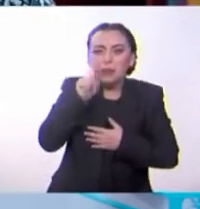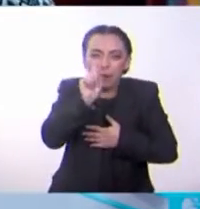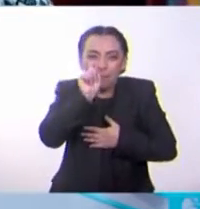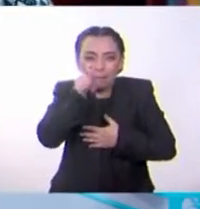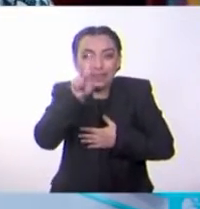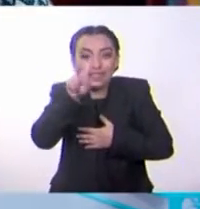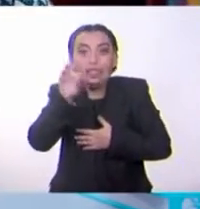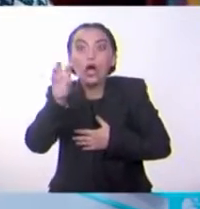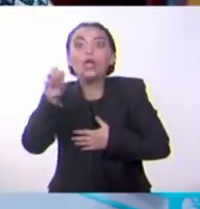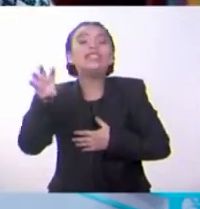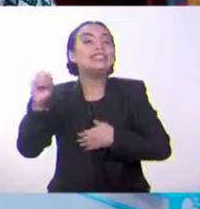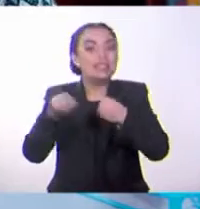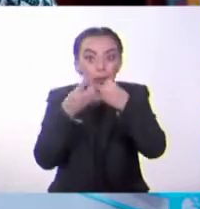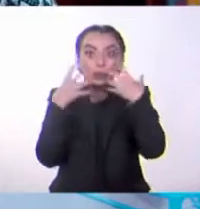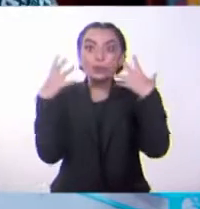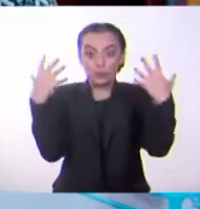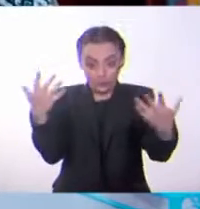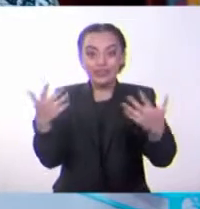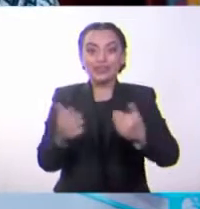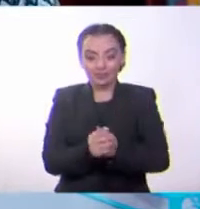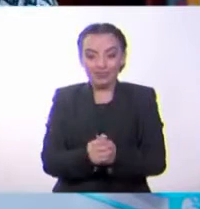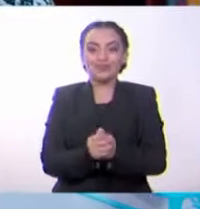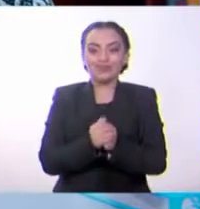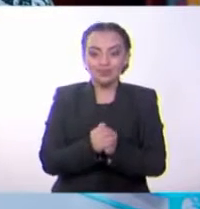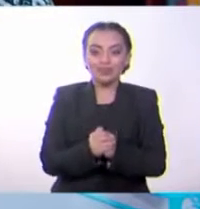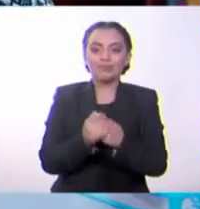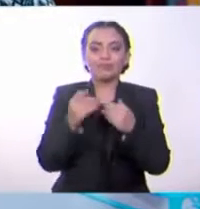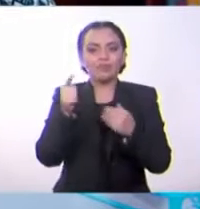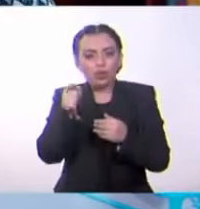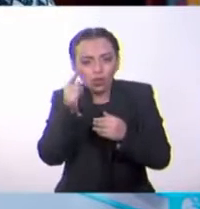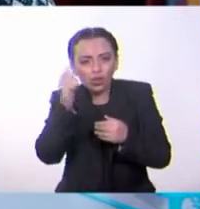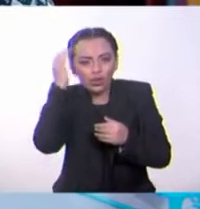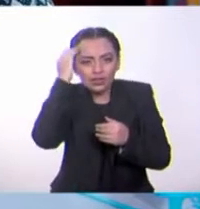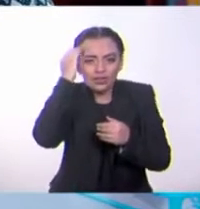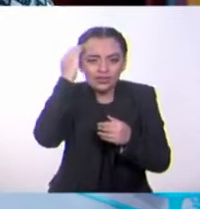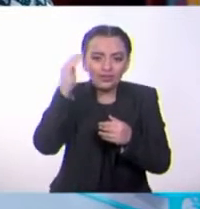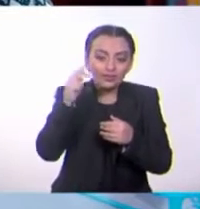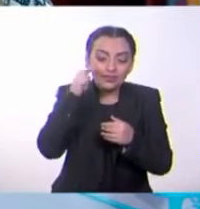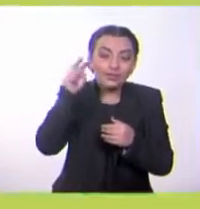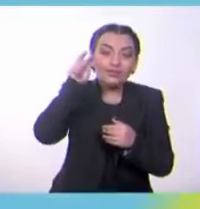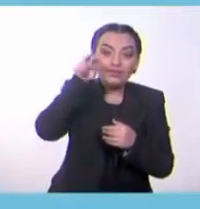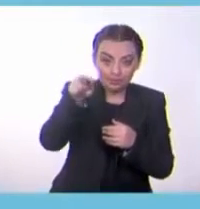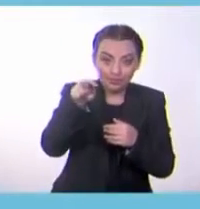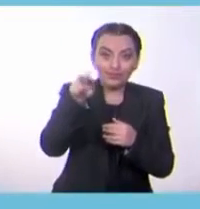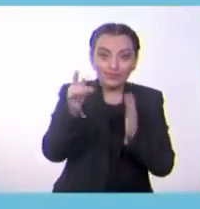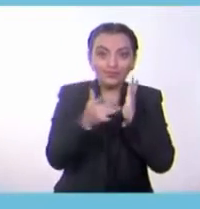desconozcas ciertas propiedades del bambú. Por lo tanto, lo veremos en la siguiente ficha técnica.